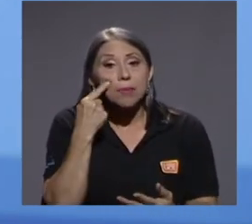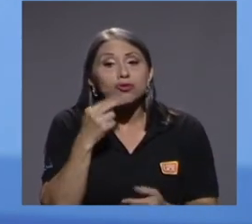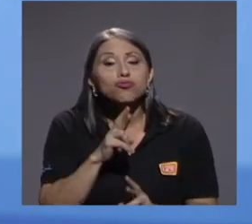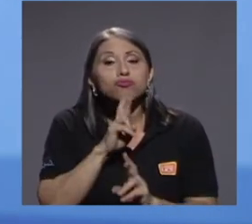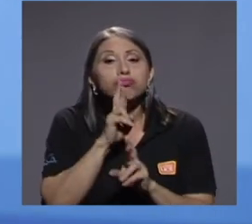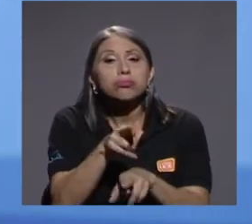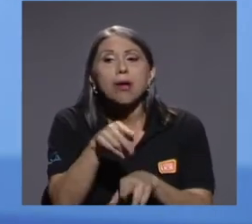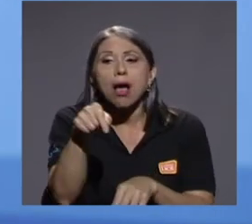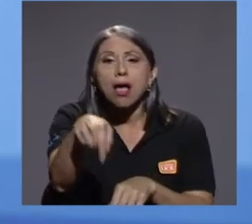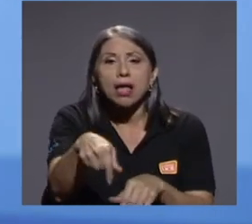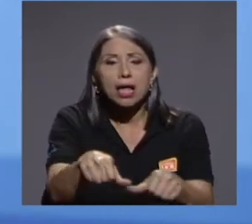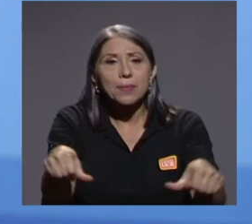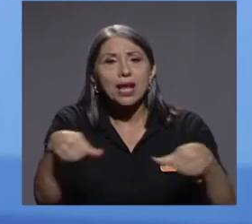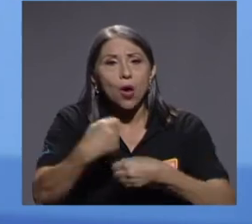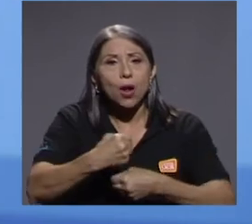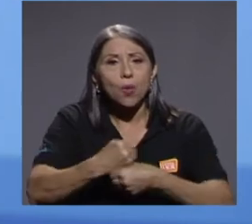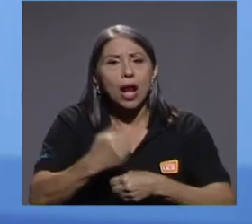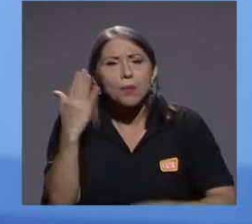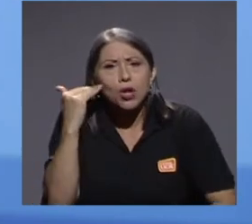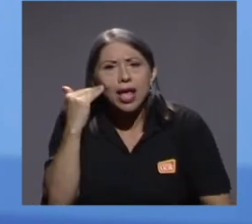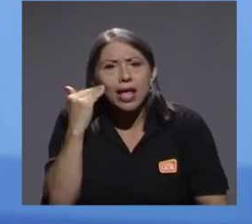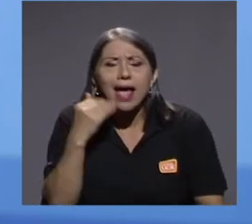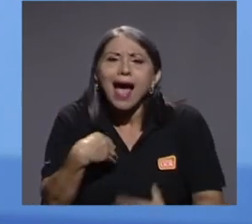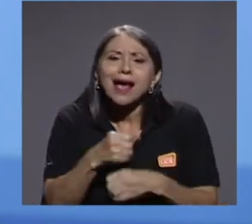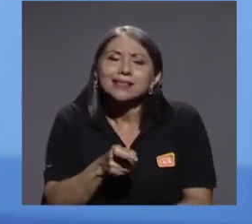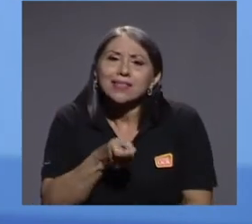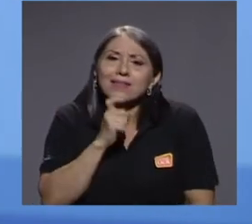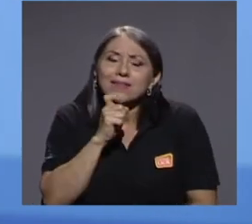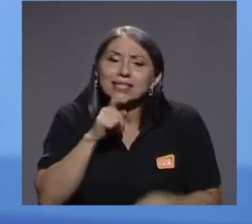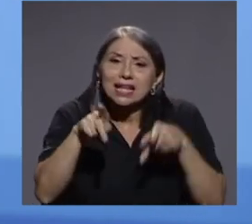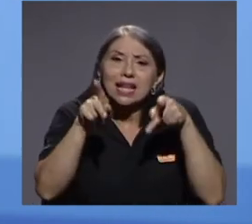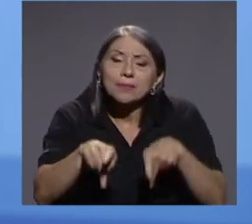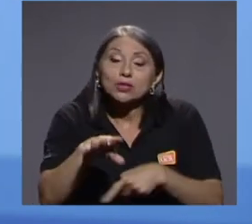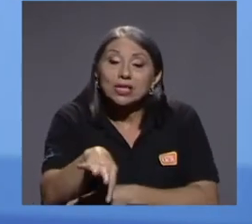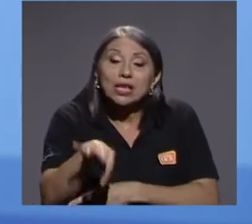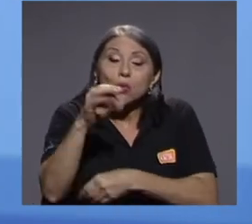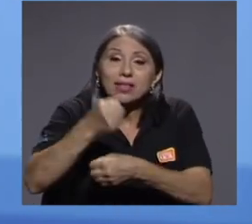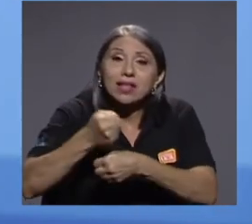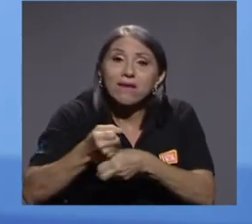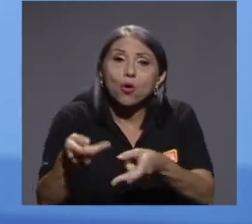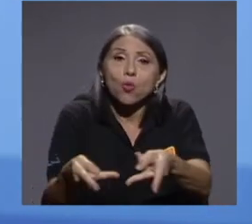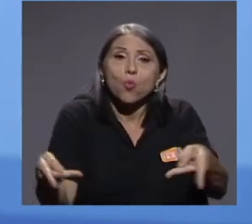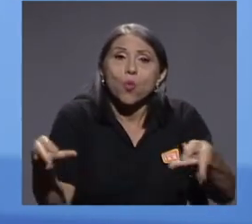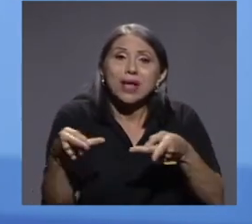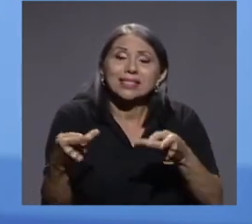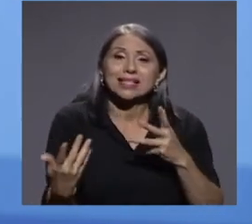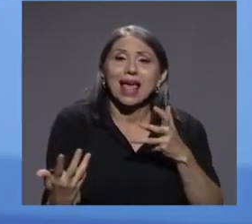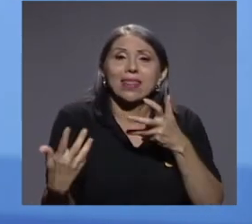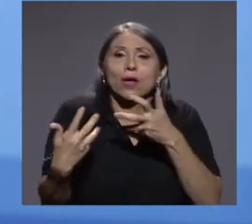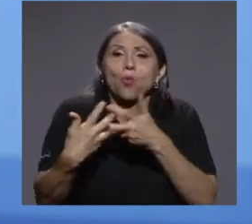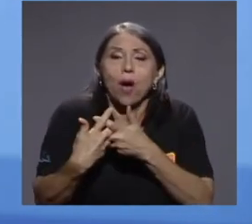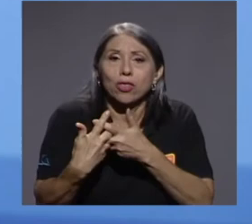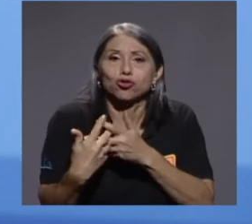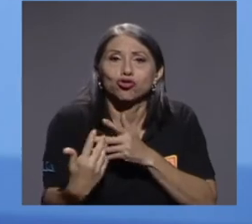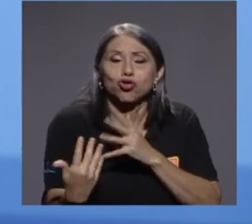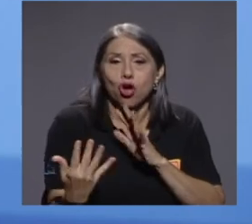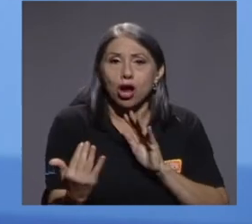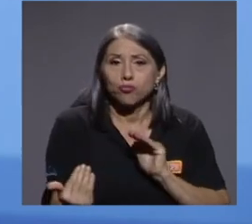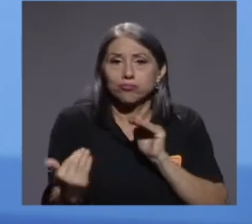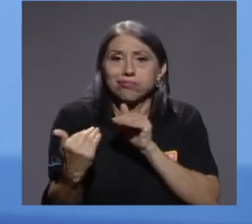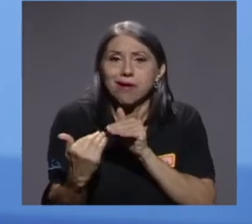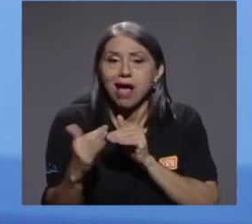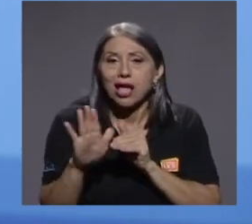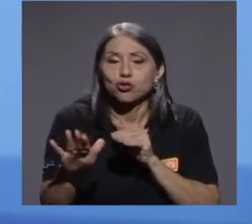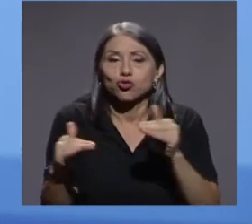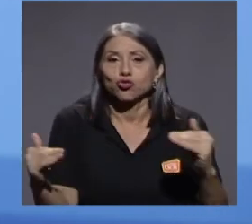¿Por qué? Porque dificultan que las personas encuentren puestos que son adecuados a sus niveles de competencias. Y entonces, vamos a tener